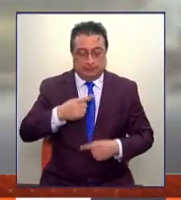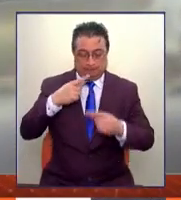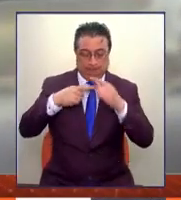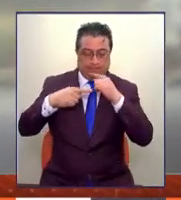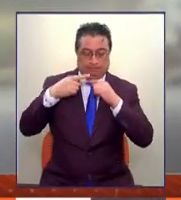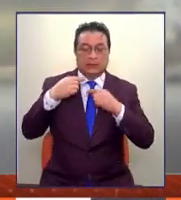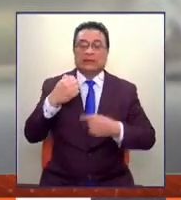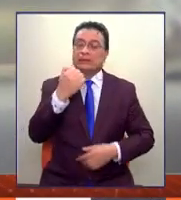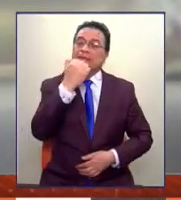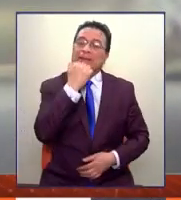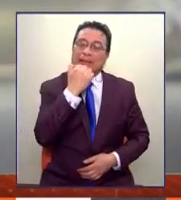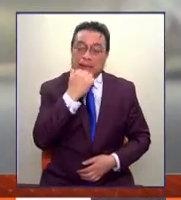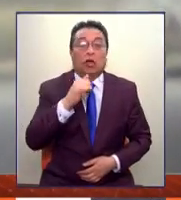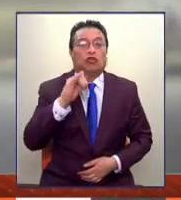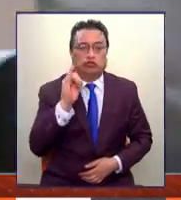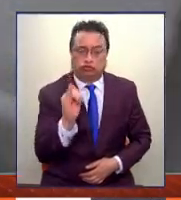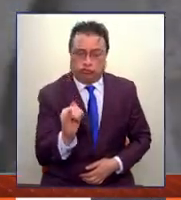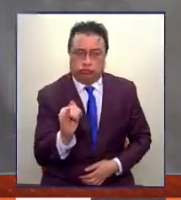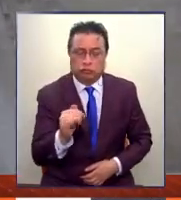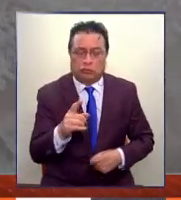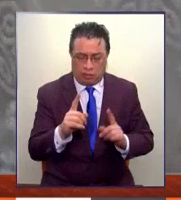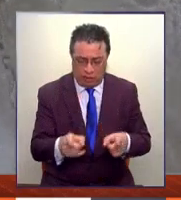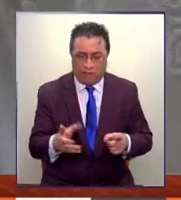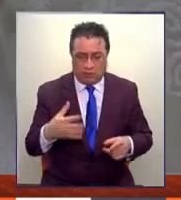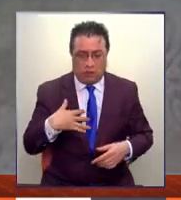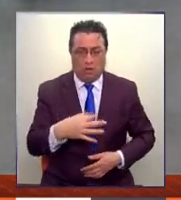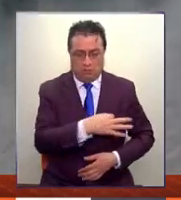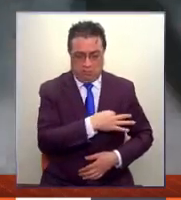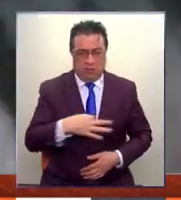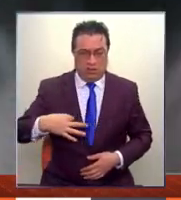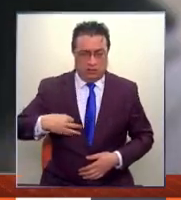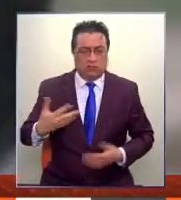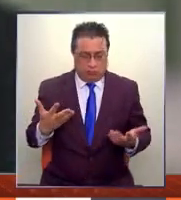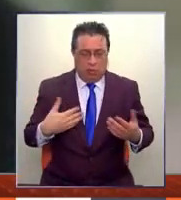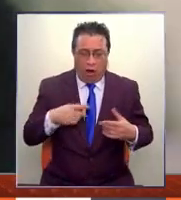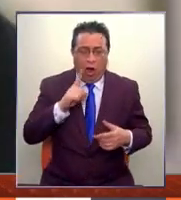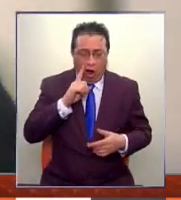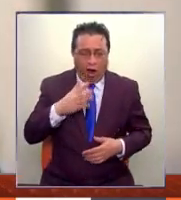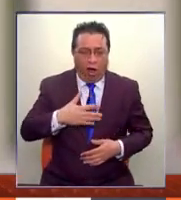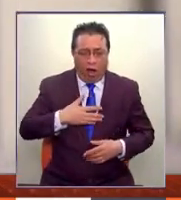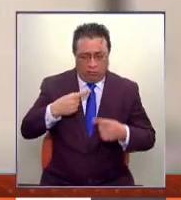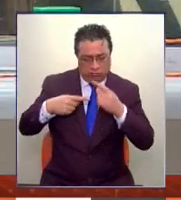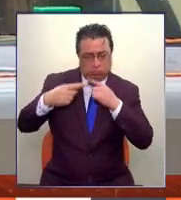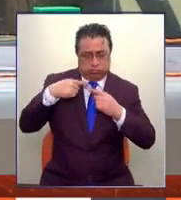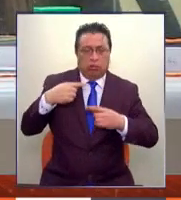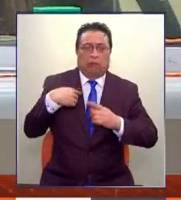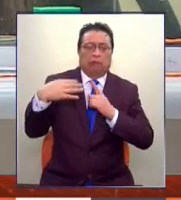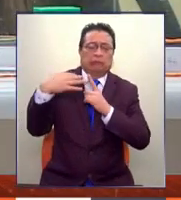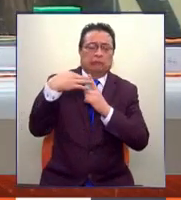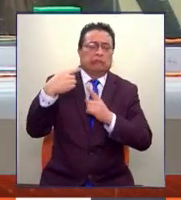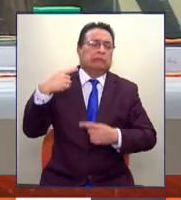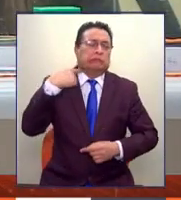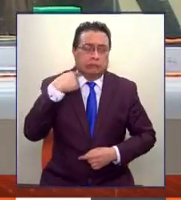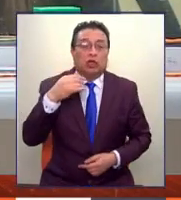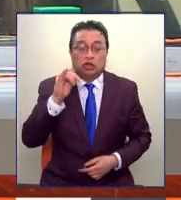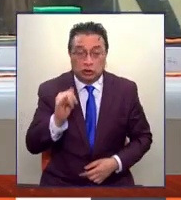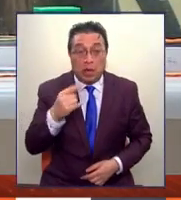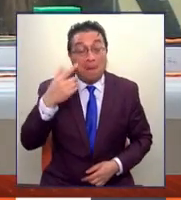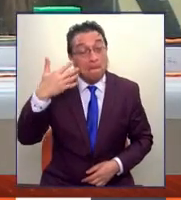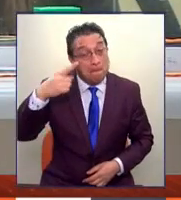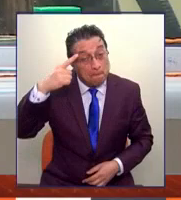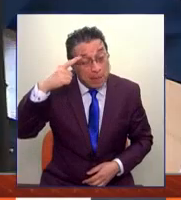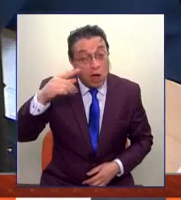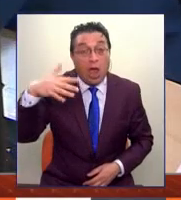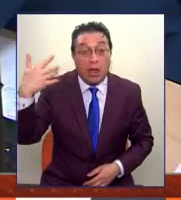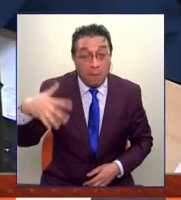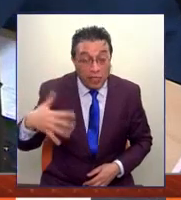política que debemos hacer, y yo como ministro de Hacienda, por cierto, también la hago. Pero también es importante entender, Connie, que este